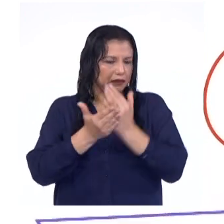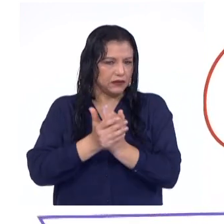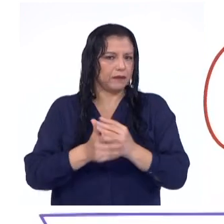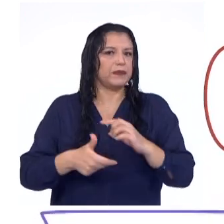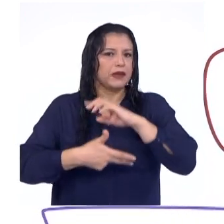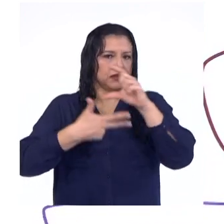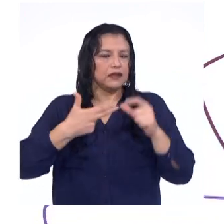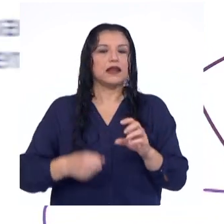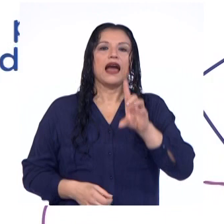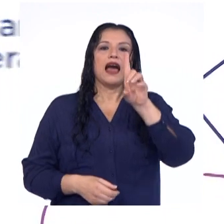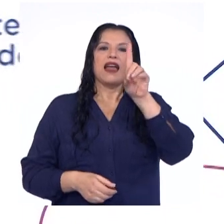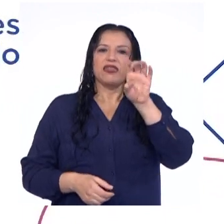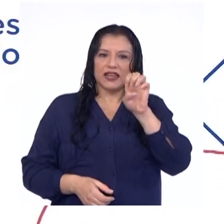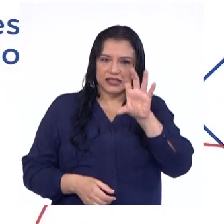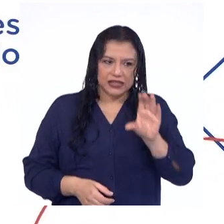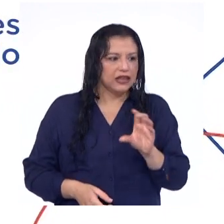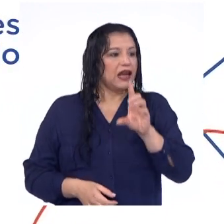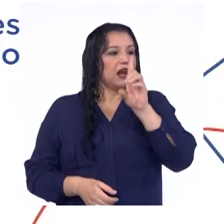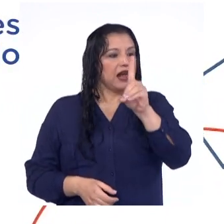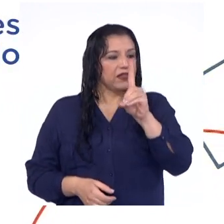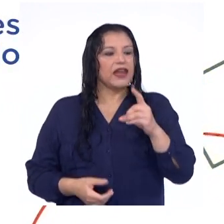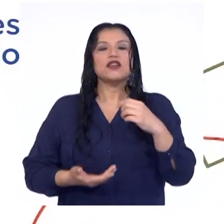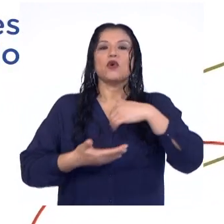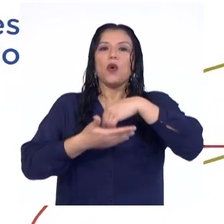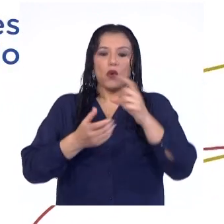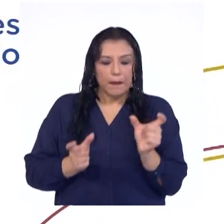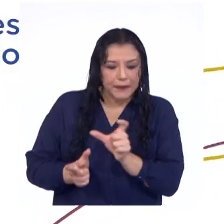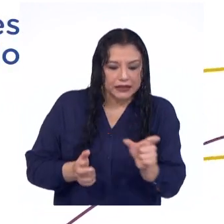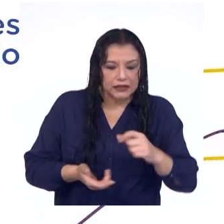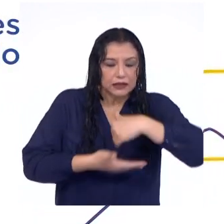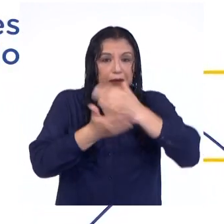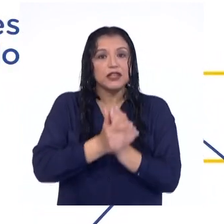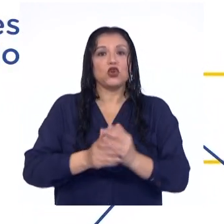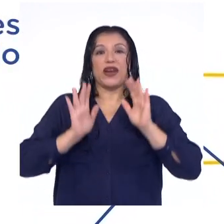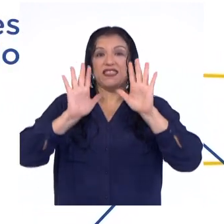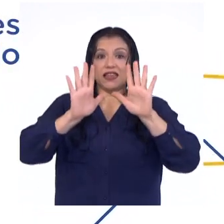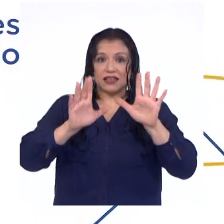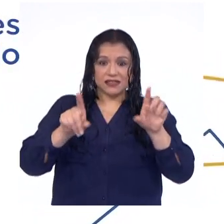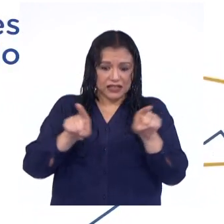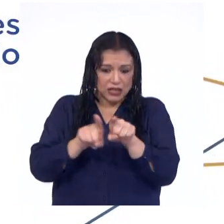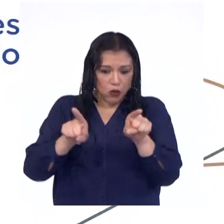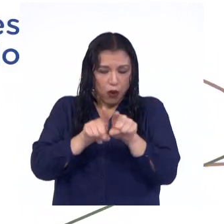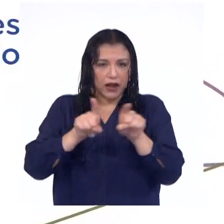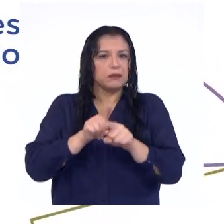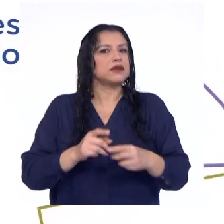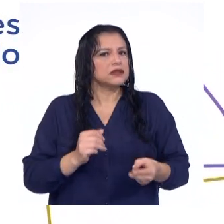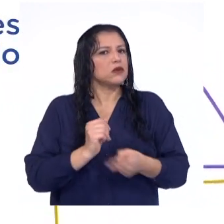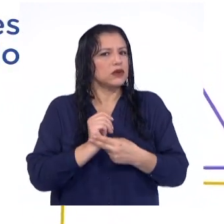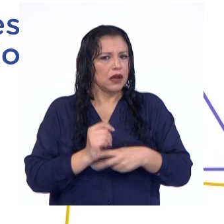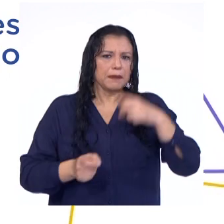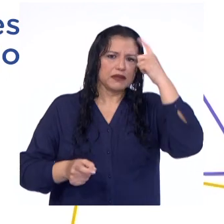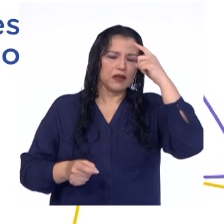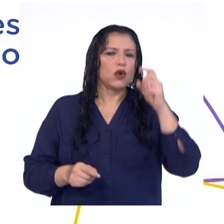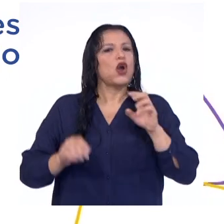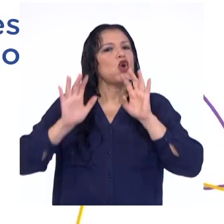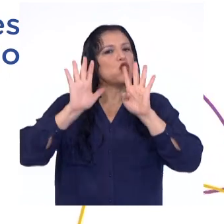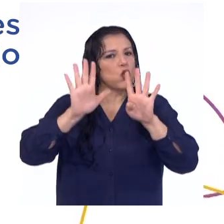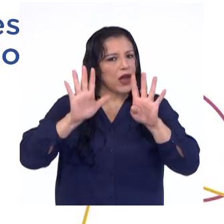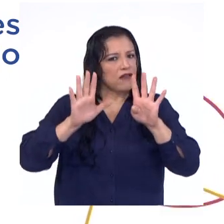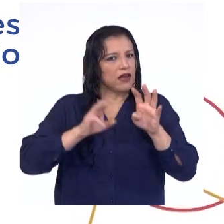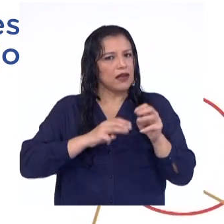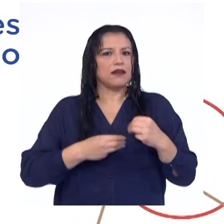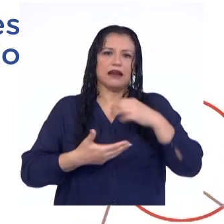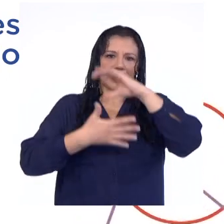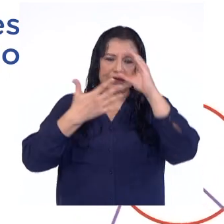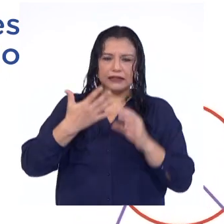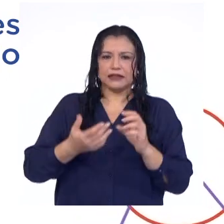Decil, a una distribución la he dividido en diez partes iguales, por lo que con seguridad he considerado nueve criterios de división.